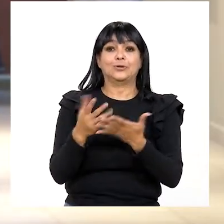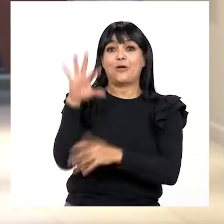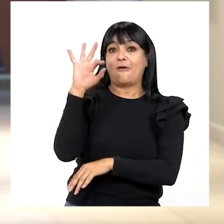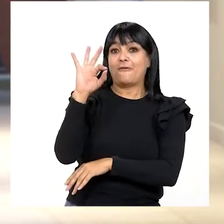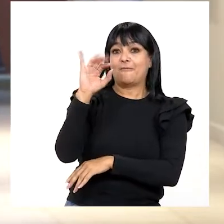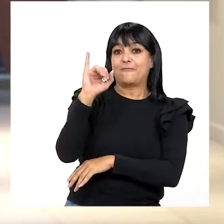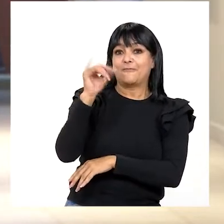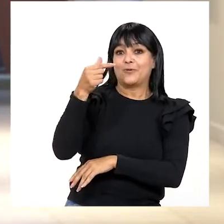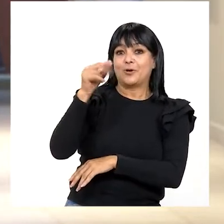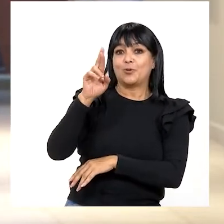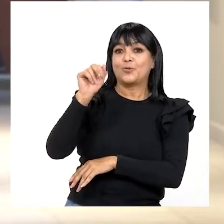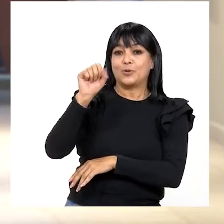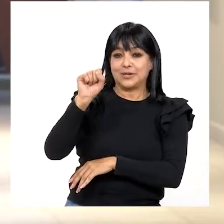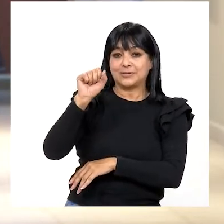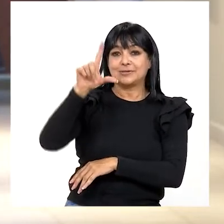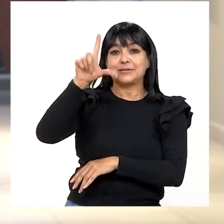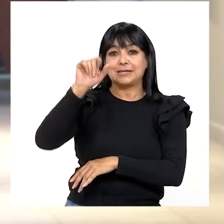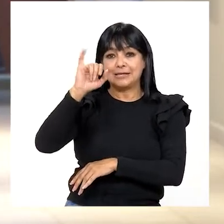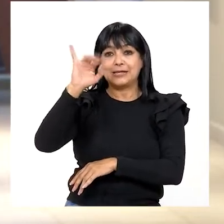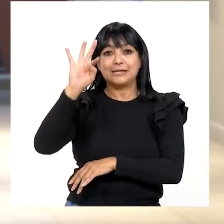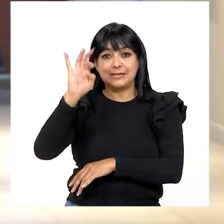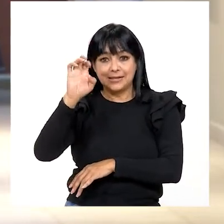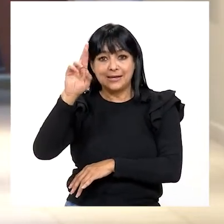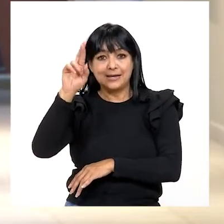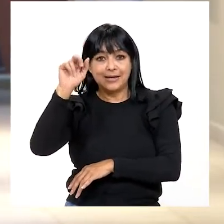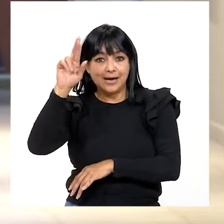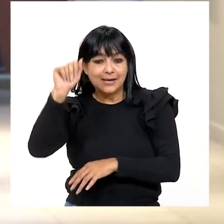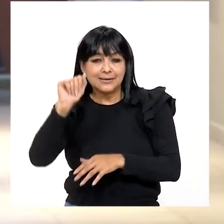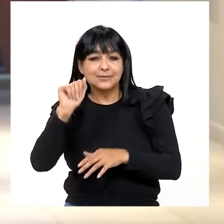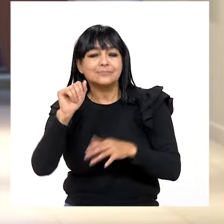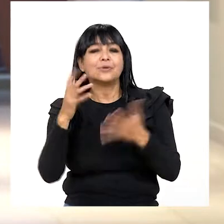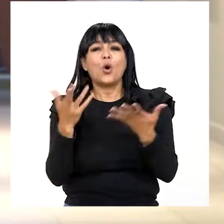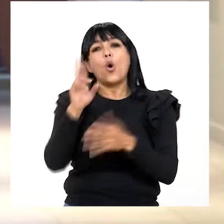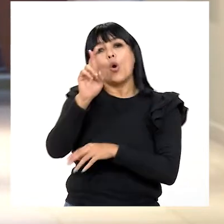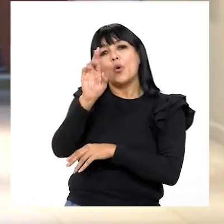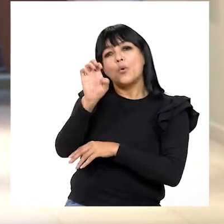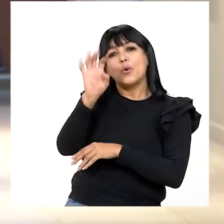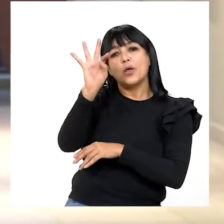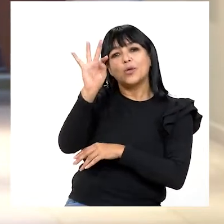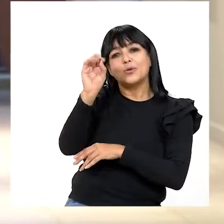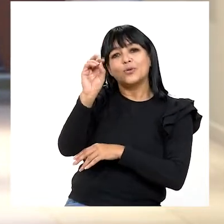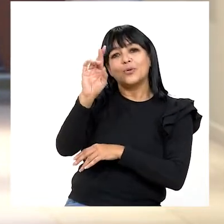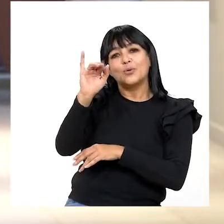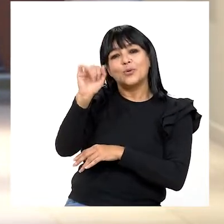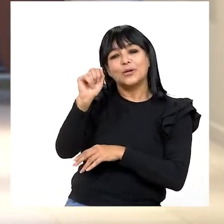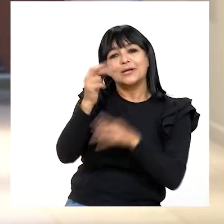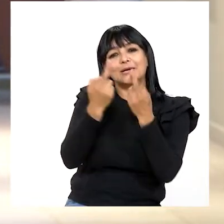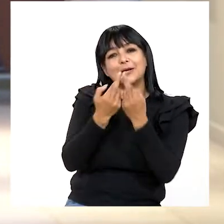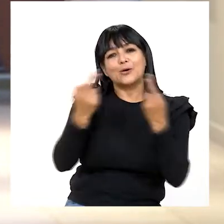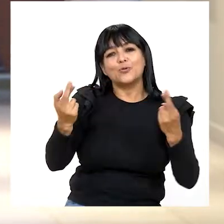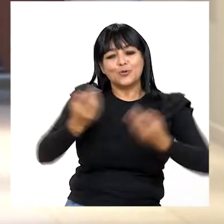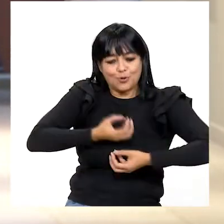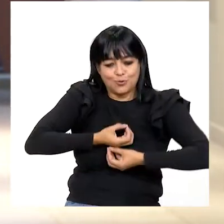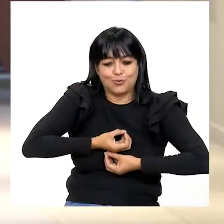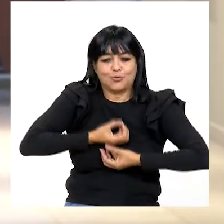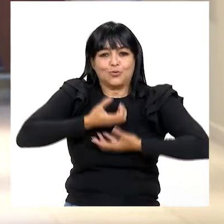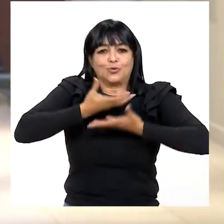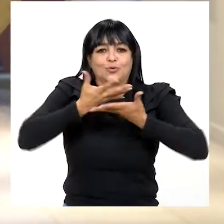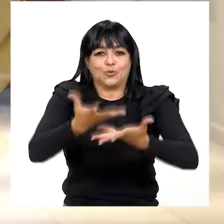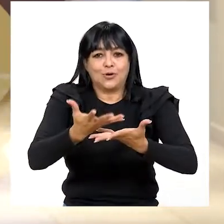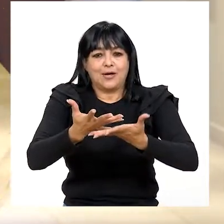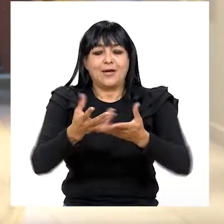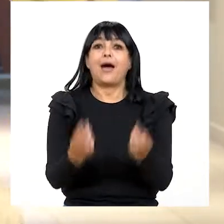Las figuras literarias También llamadas figuras retóricas o recursos expresivos